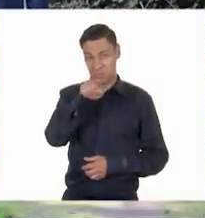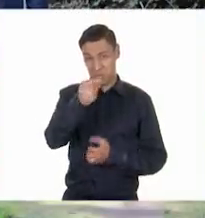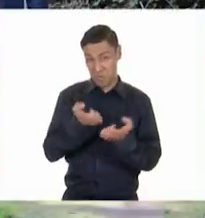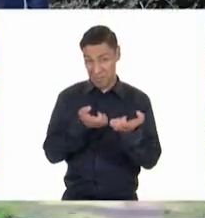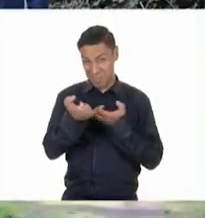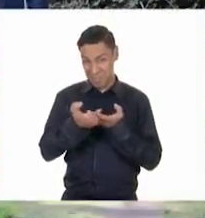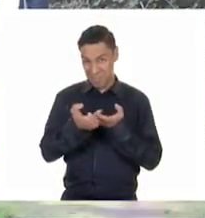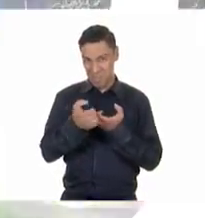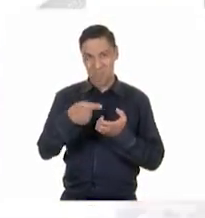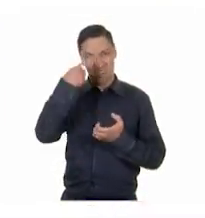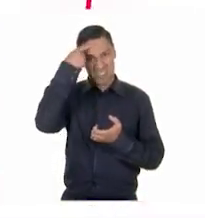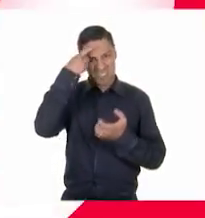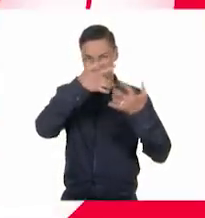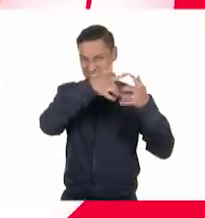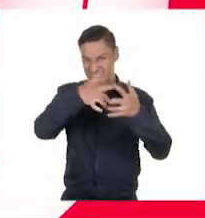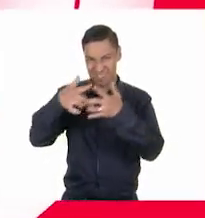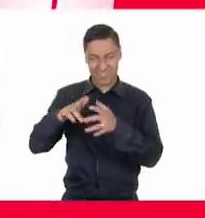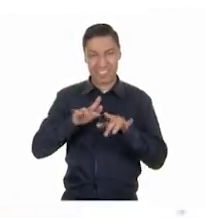activa tu mente.